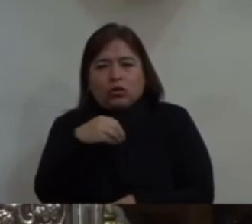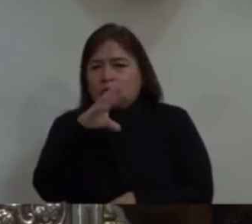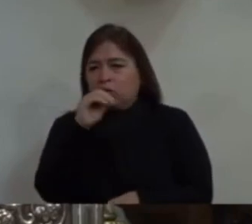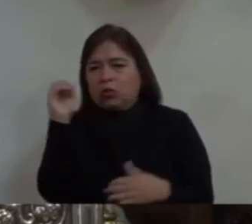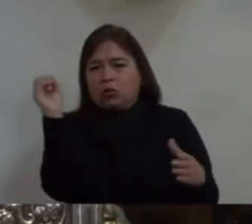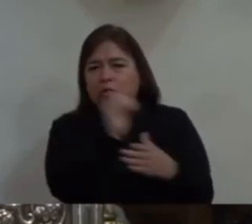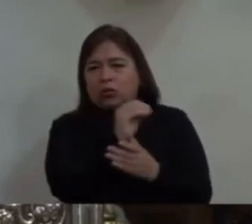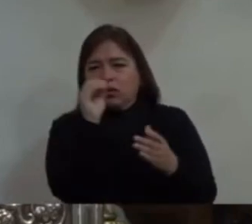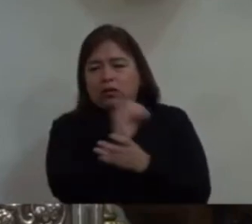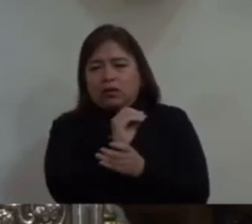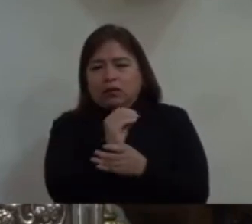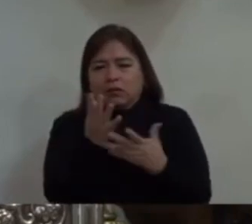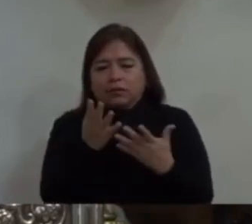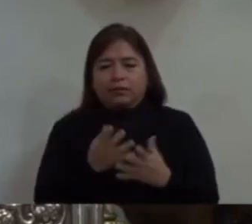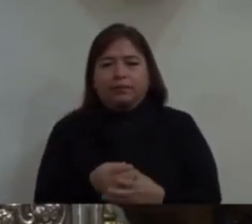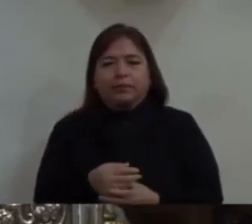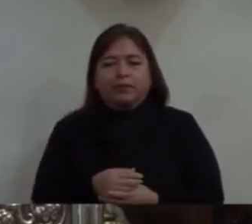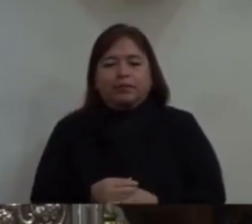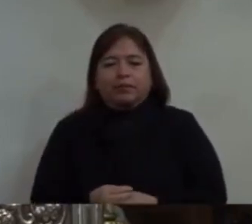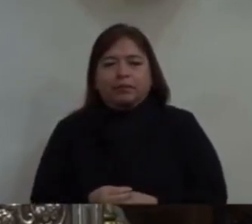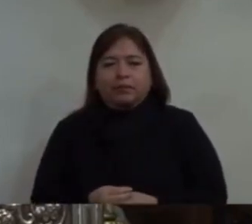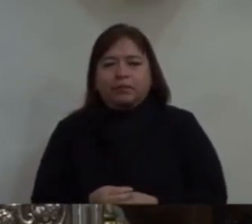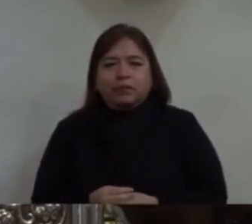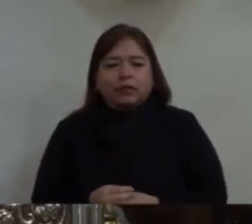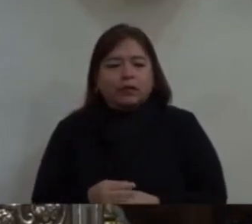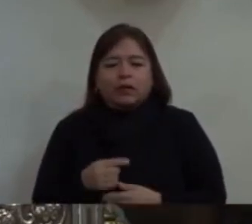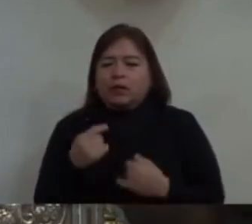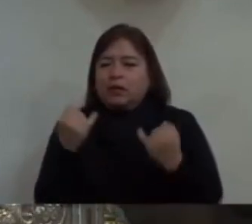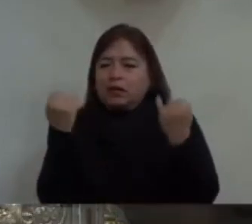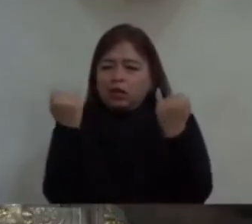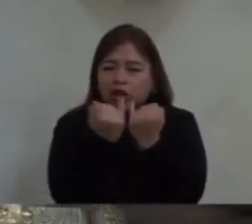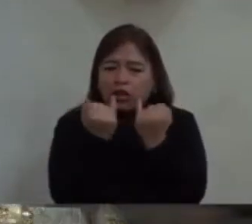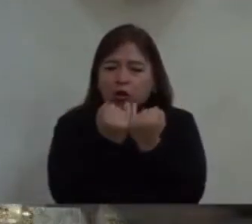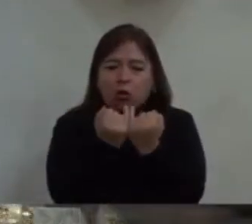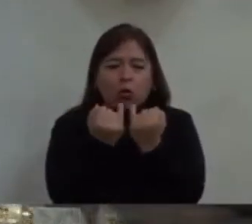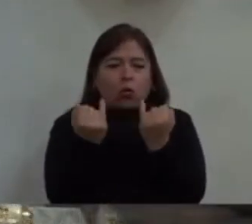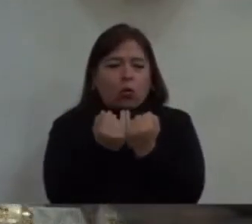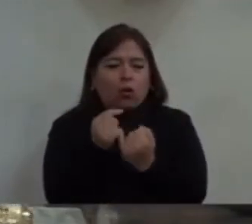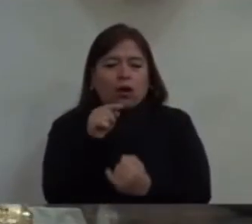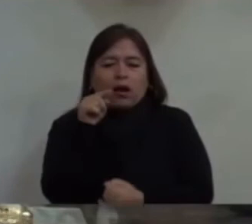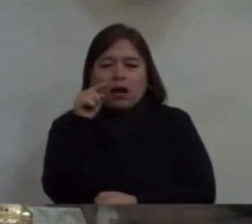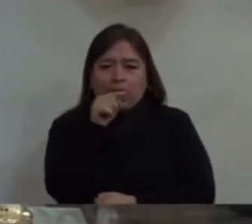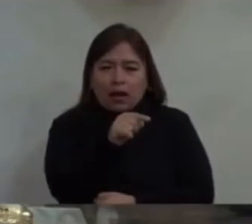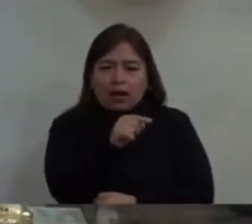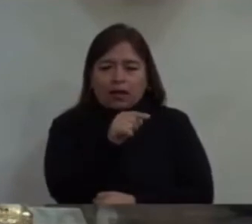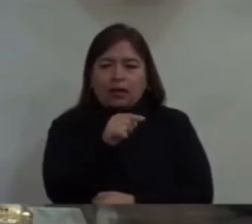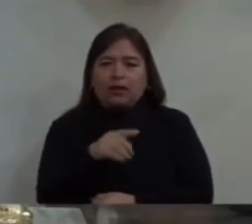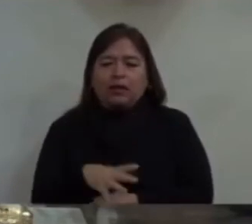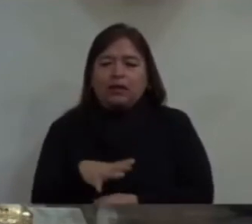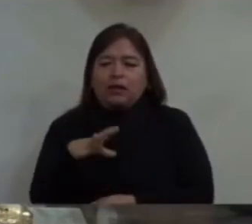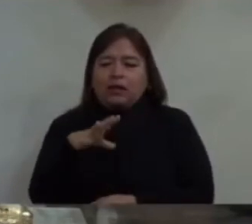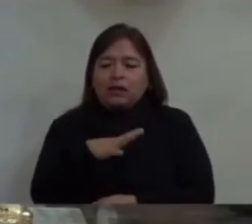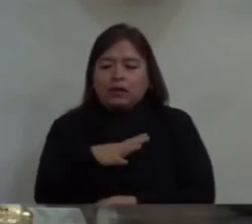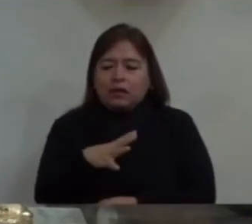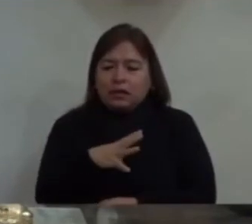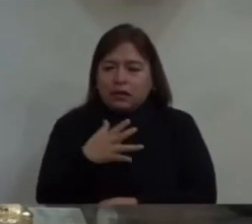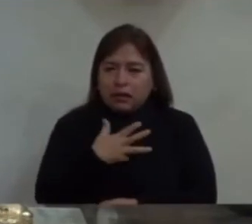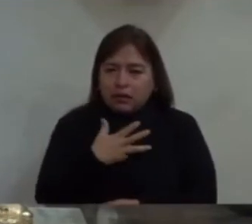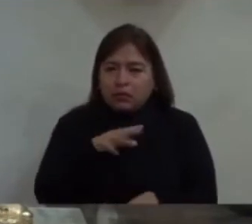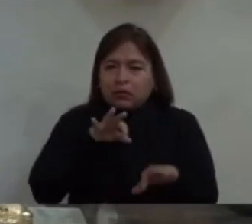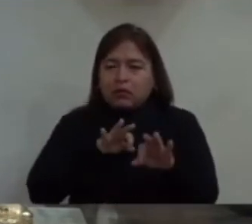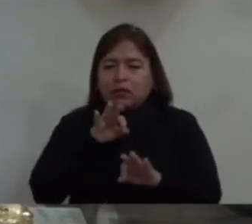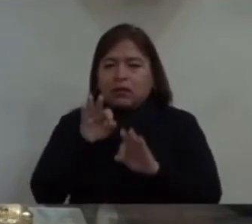situaciones, como Cristo en la cruz, debes tratar de encontrar la misma